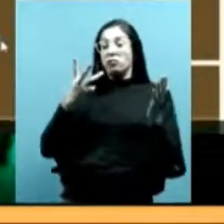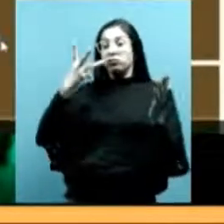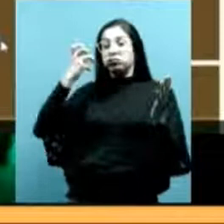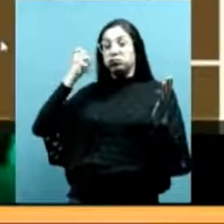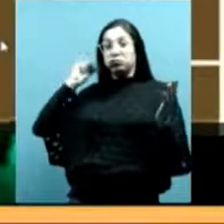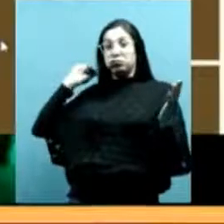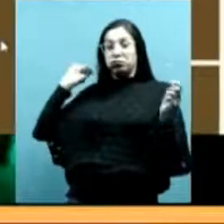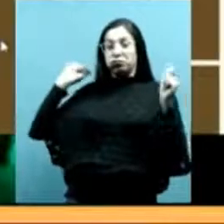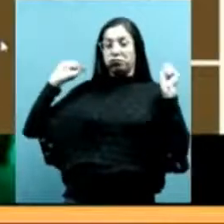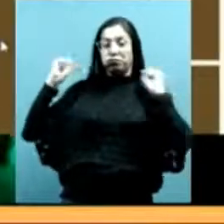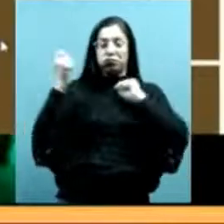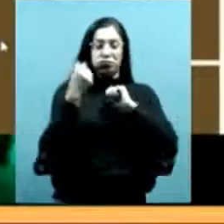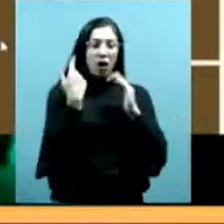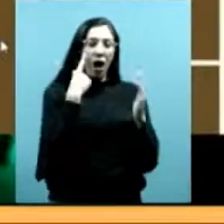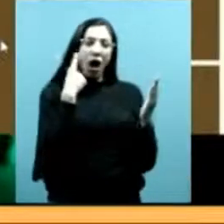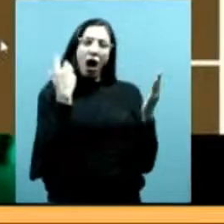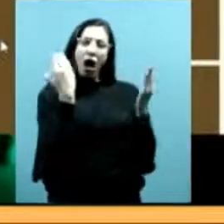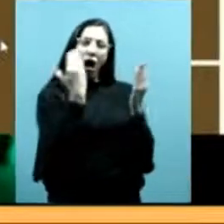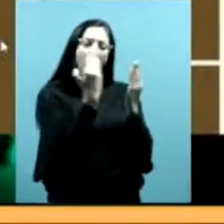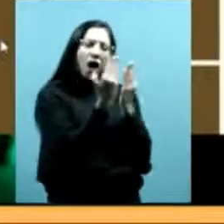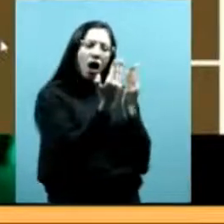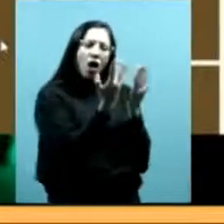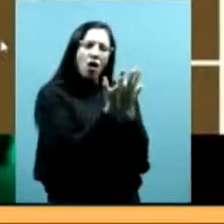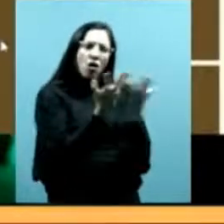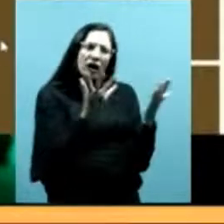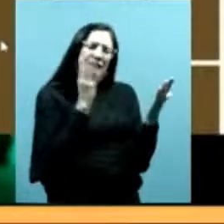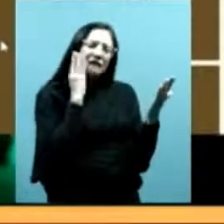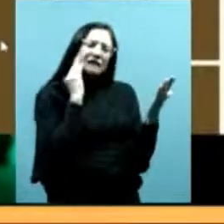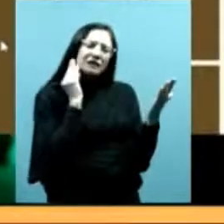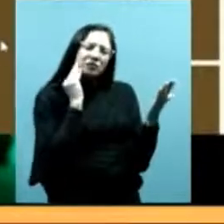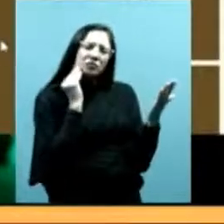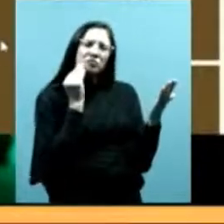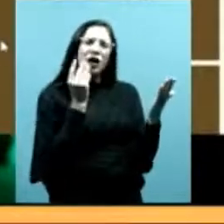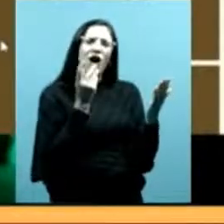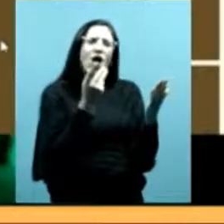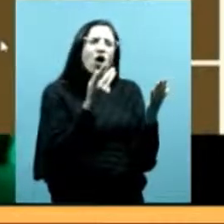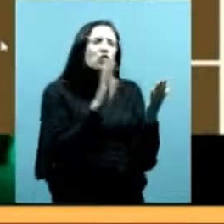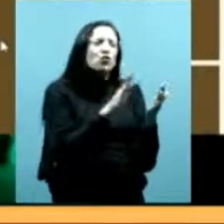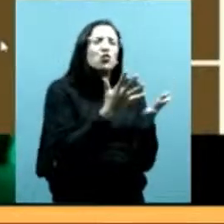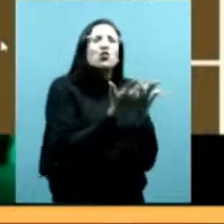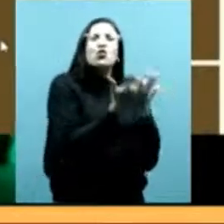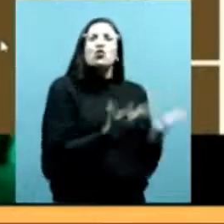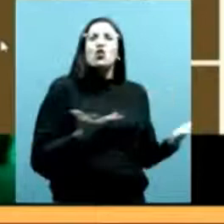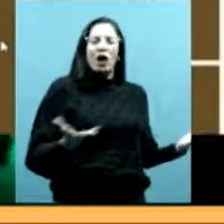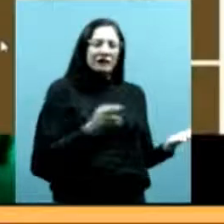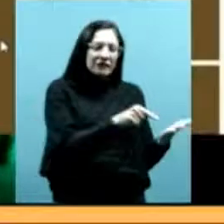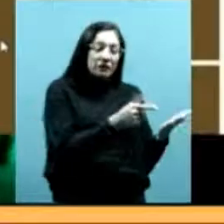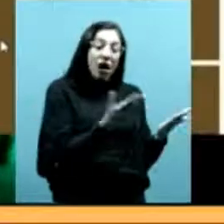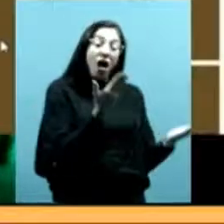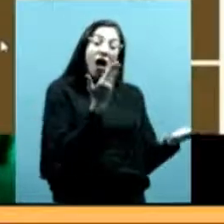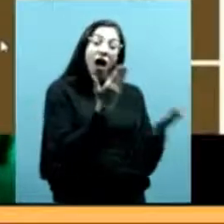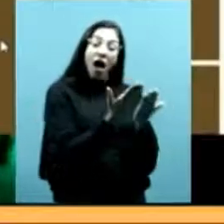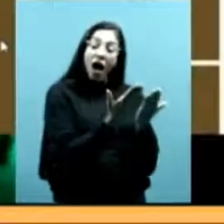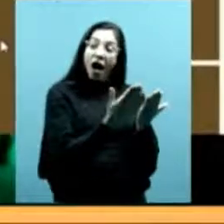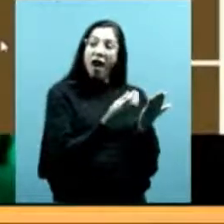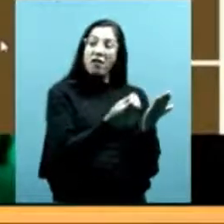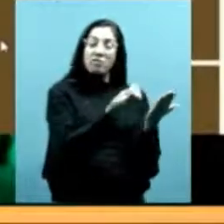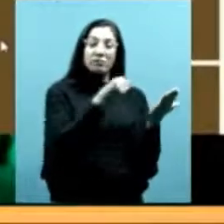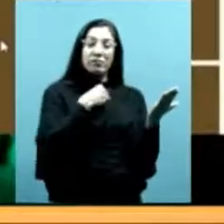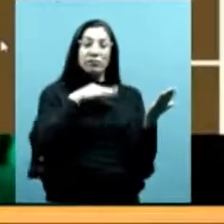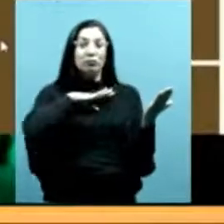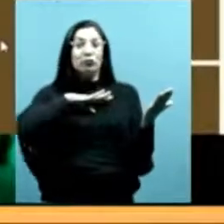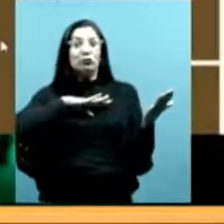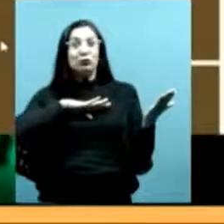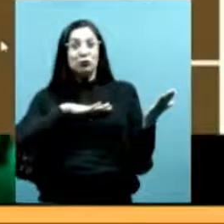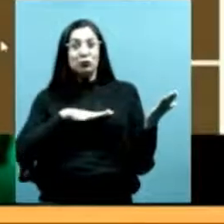información datos objetos experiencias devienen el index que ilumina esa articulación entre una experiencia del pasado y una experiencia del